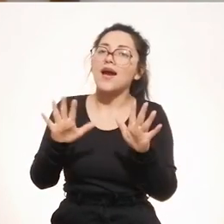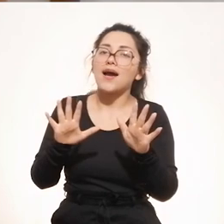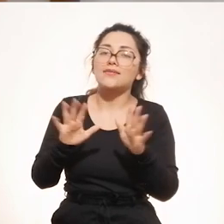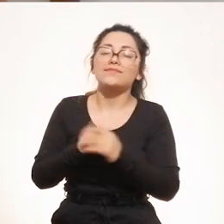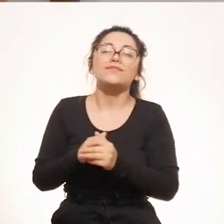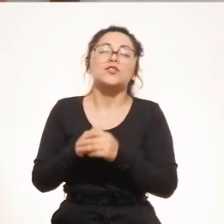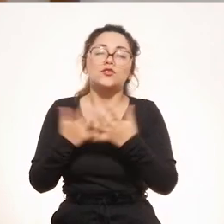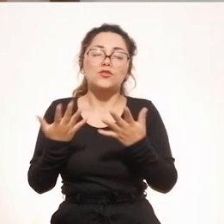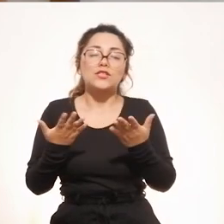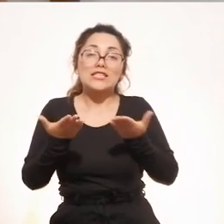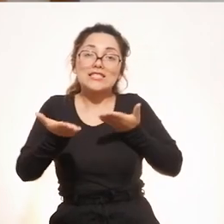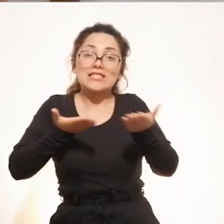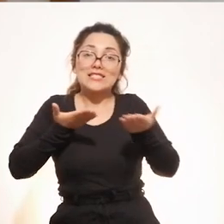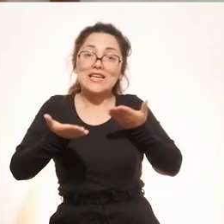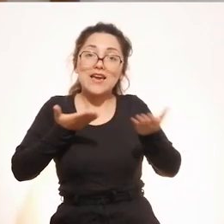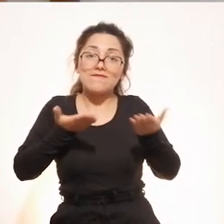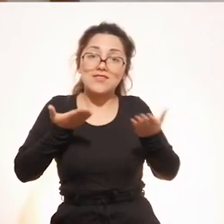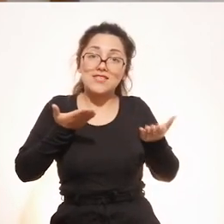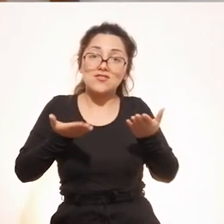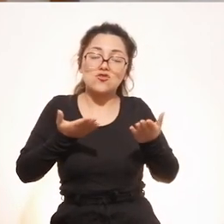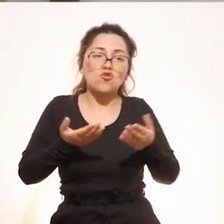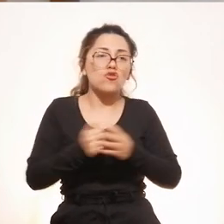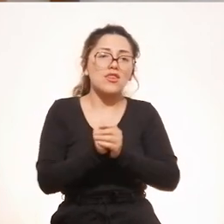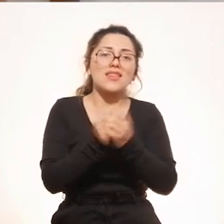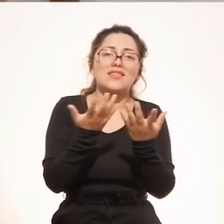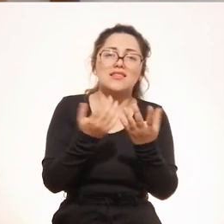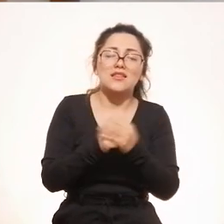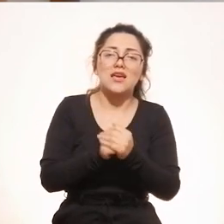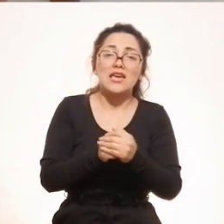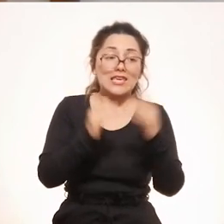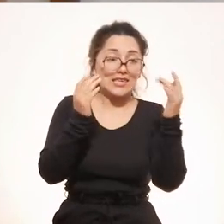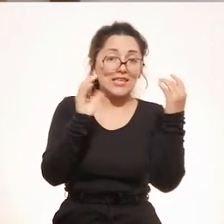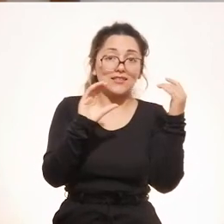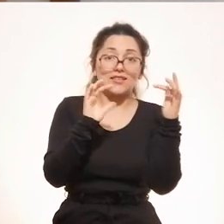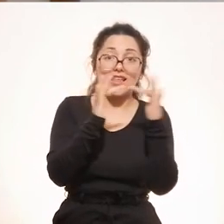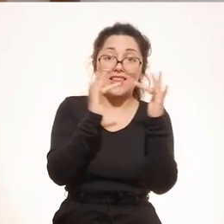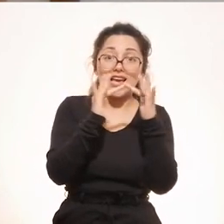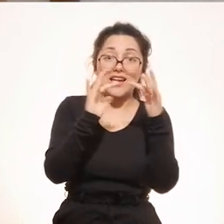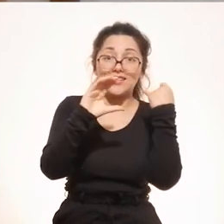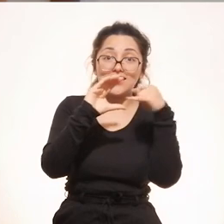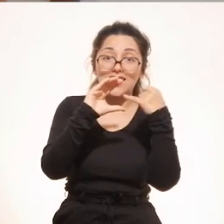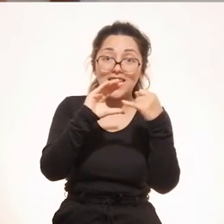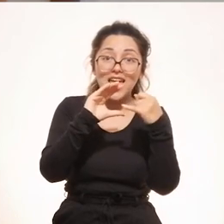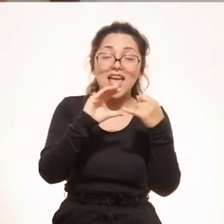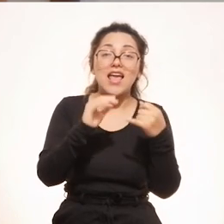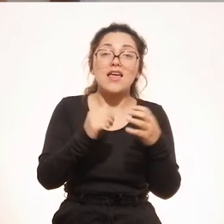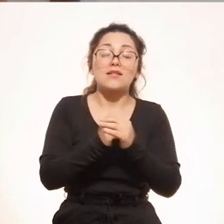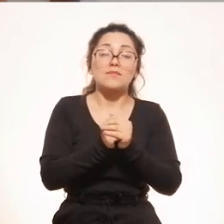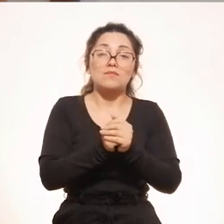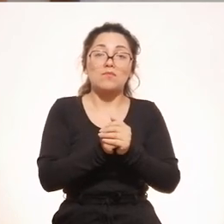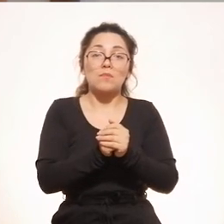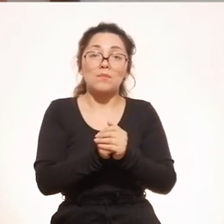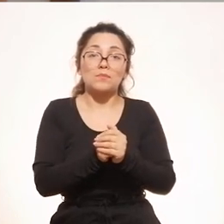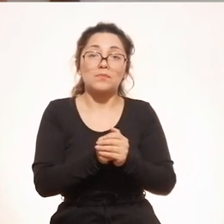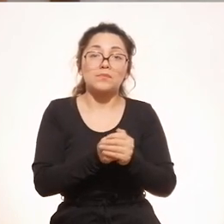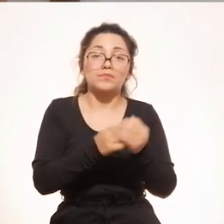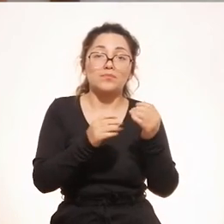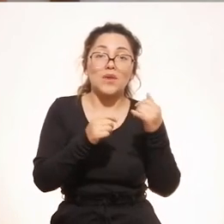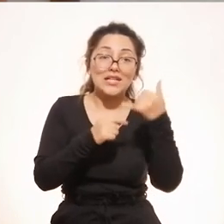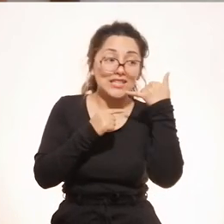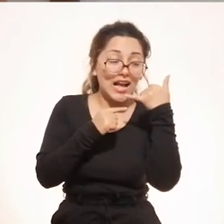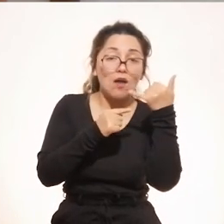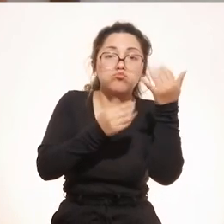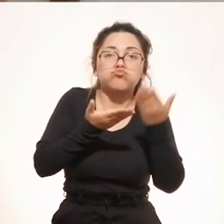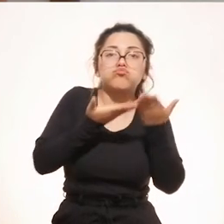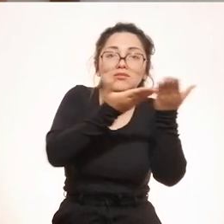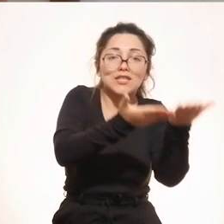automáticamente ellos contarán con el servicio de equipo internet para poder desarrollar